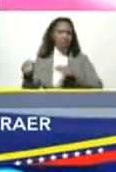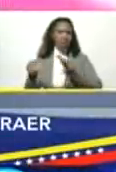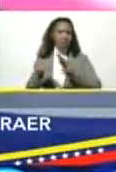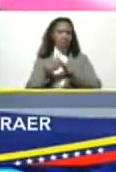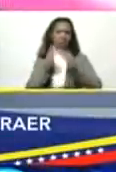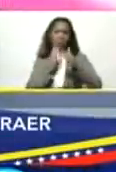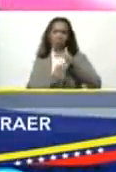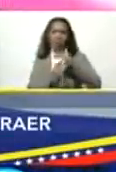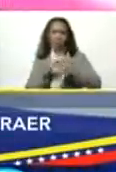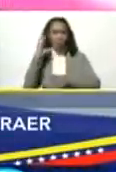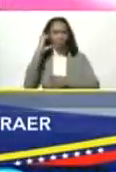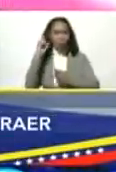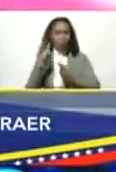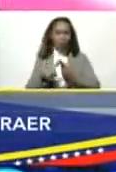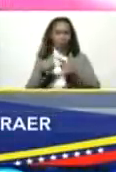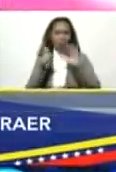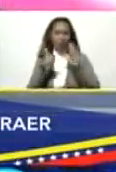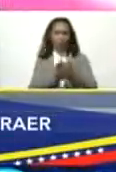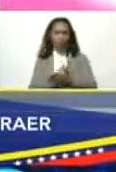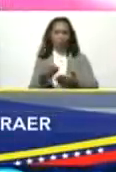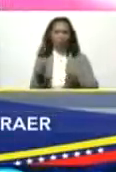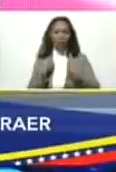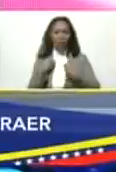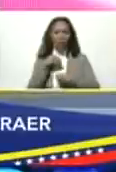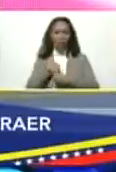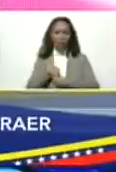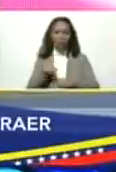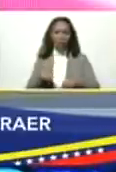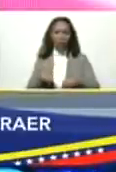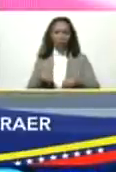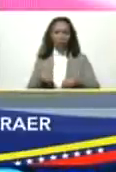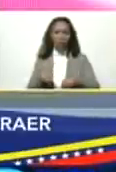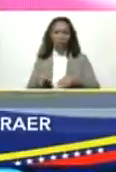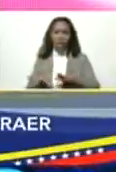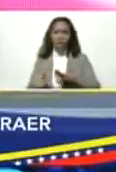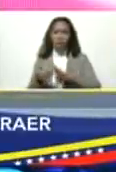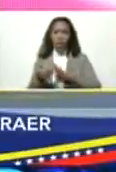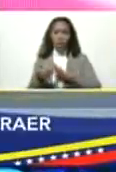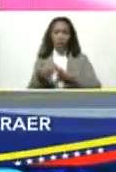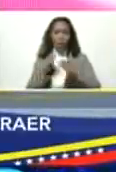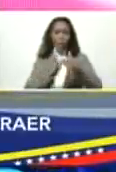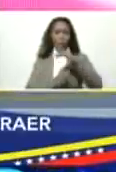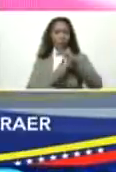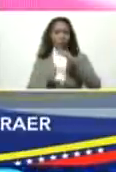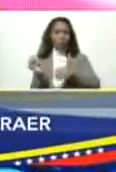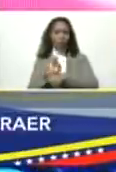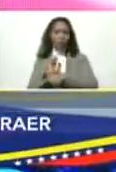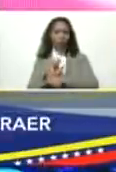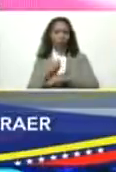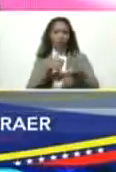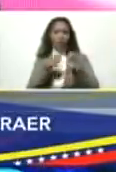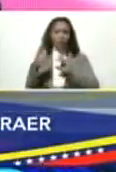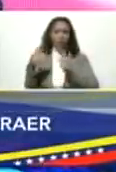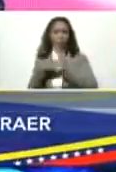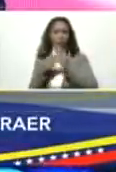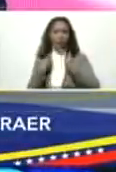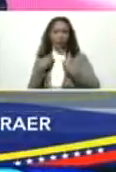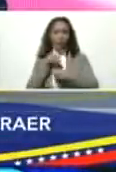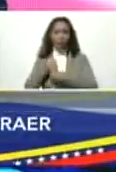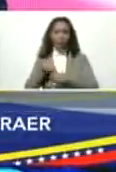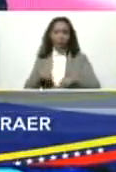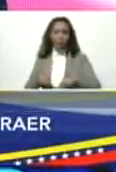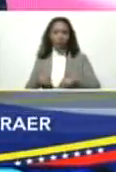migrantes colombianos seis millones que viven aquí ni contra los migrantes ecuatorianos seiscientos mil que viven aquí